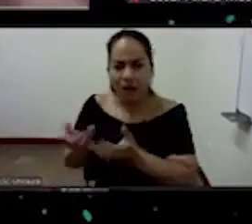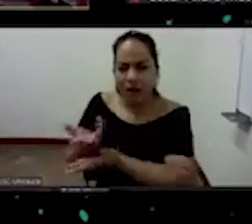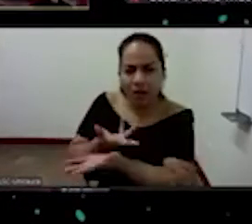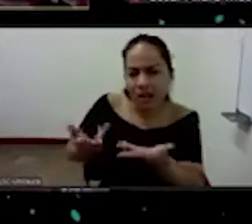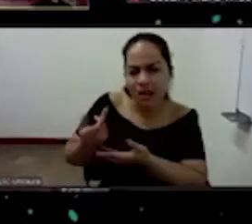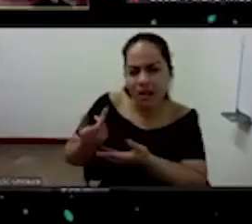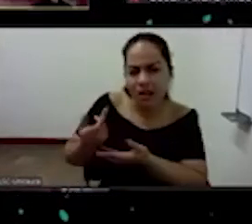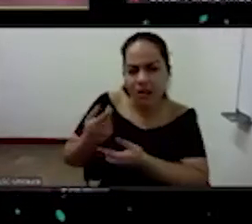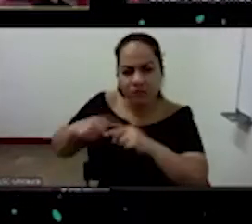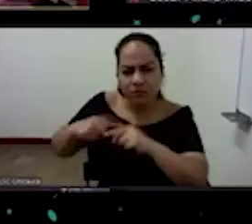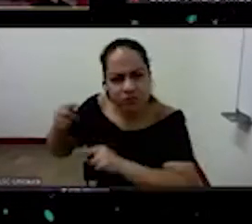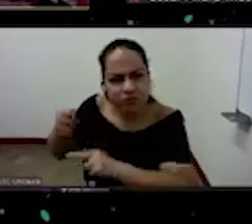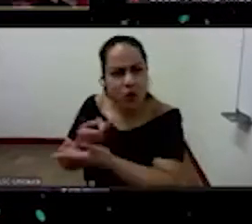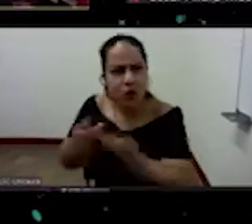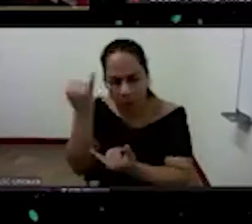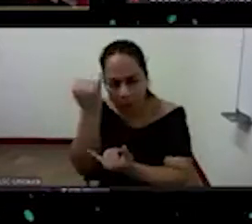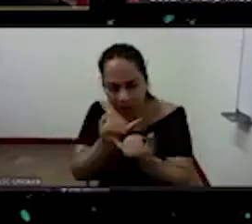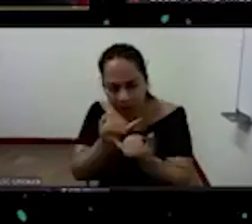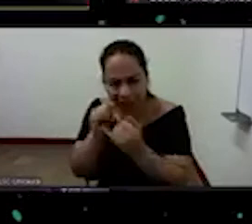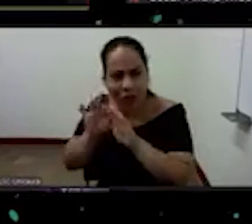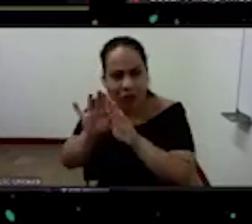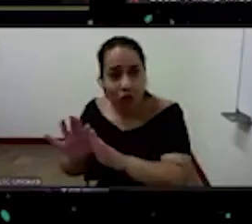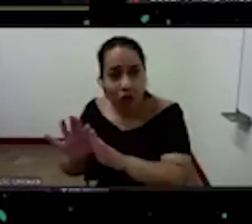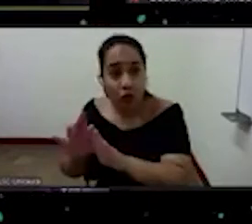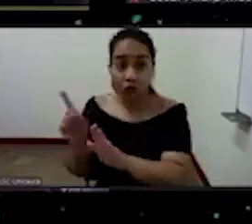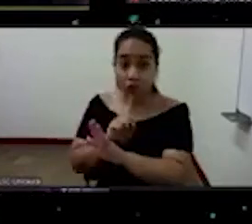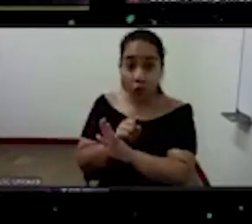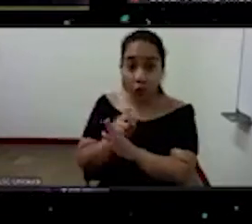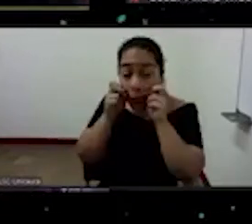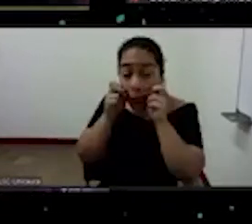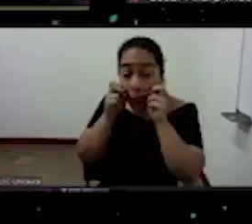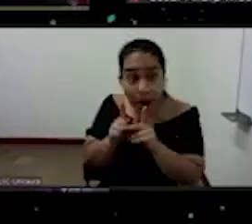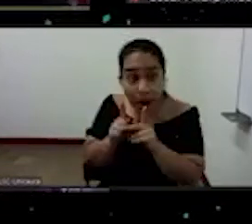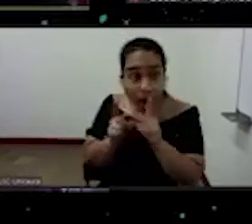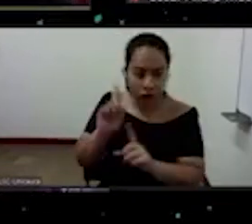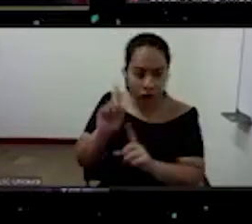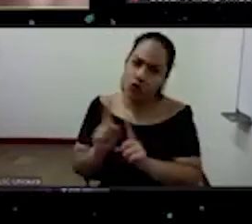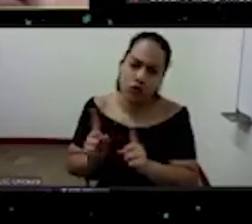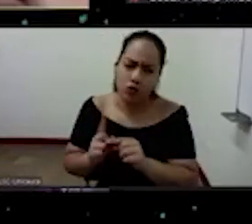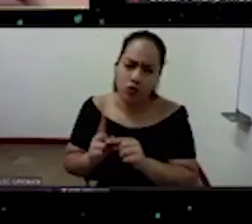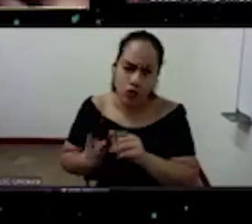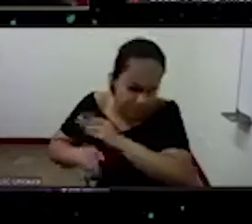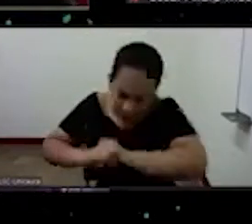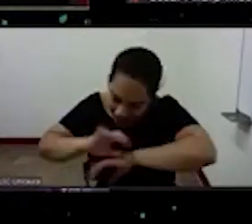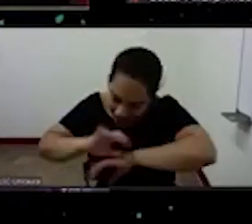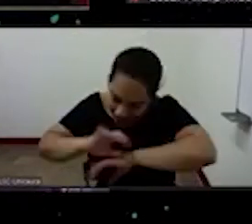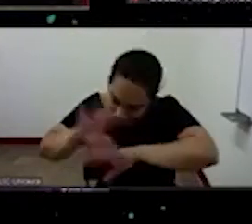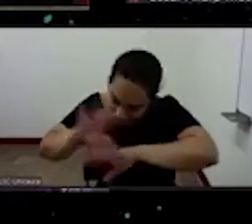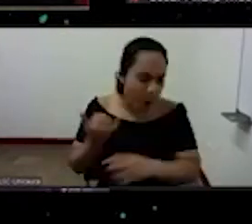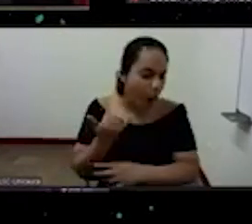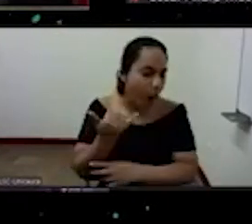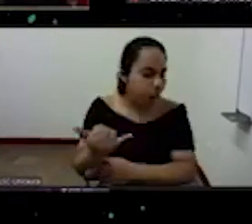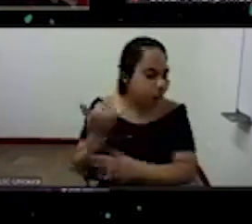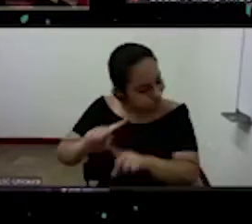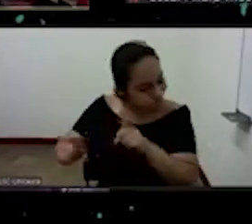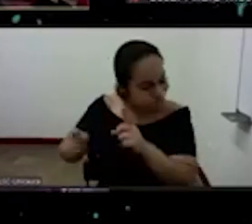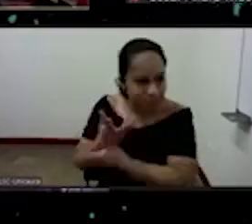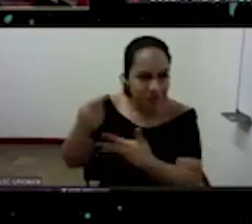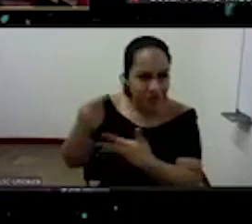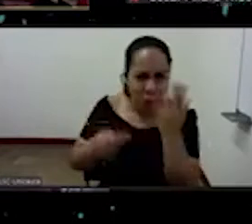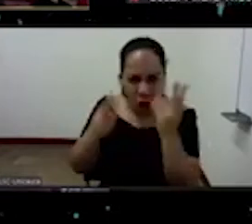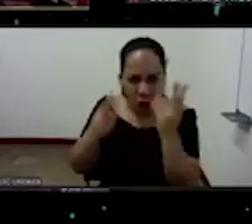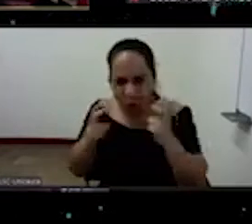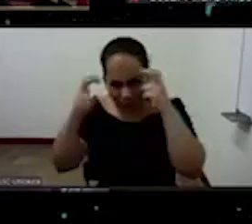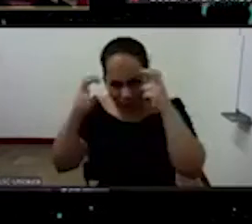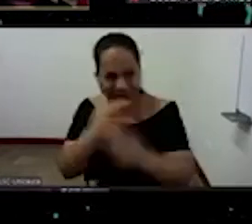de una identidad que no es nacional no hay verdaderamente claro que hay un nacionalismo chino pero